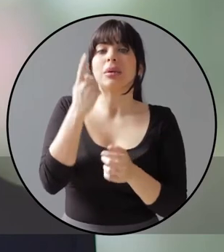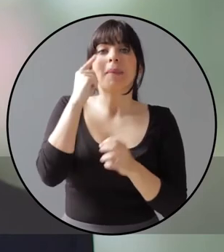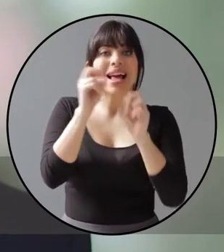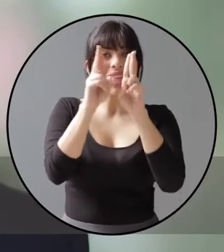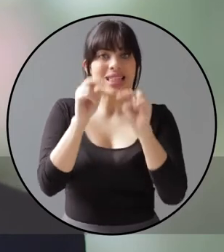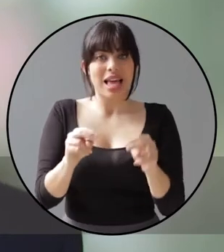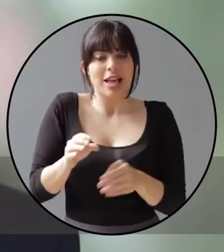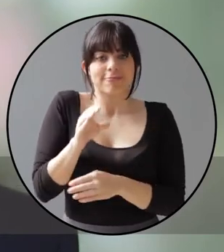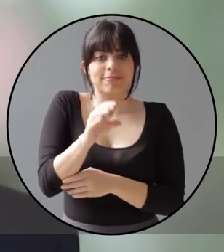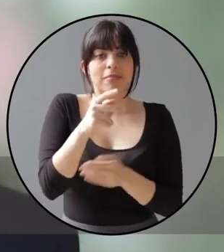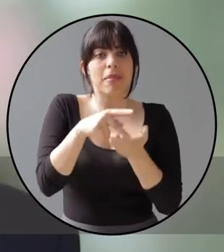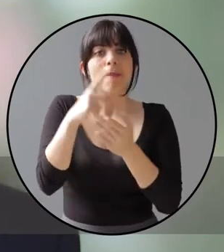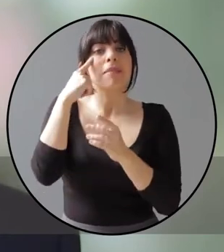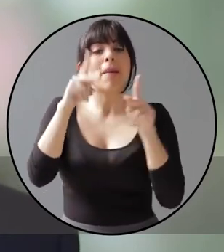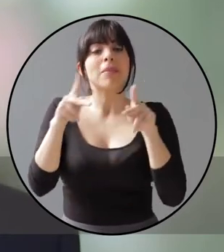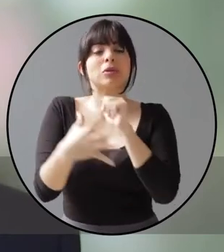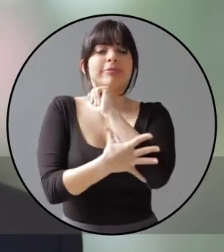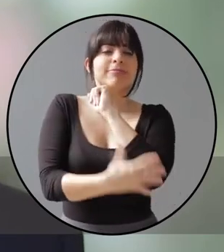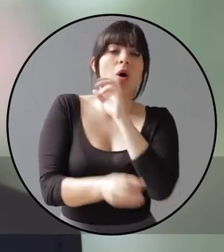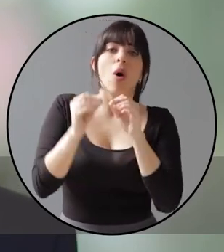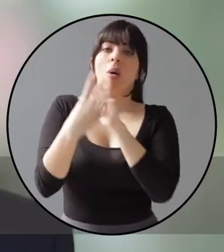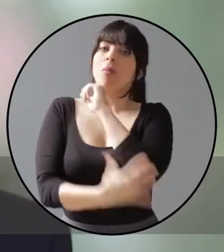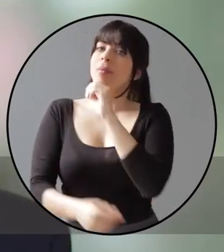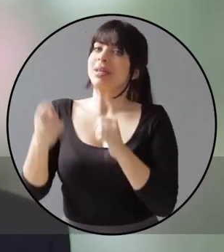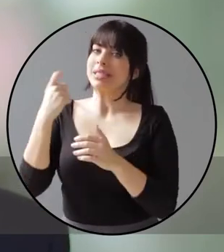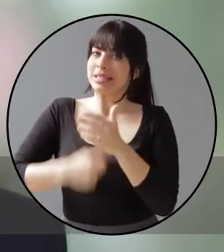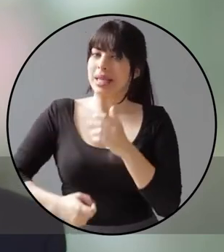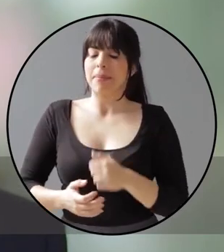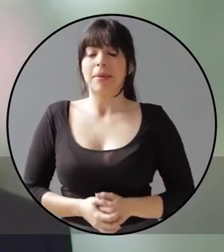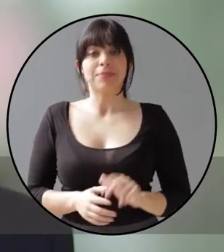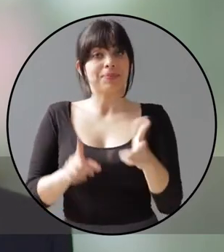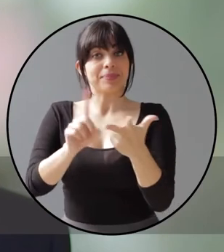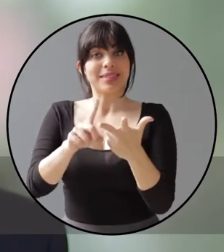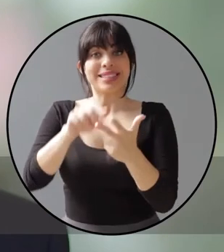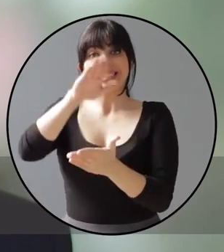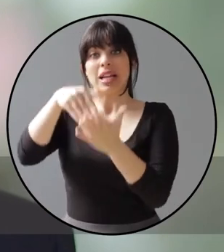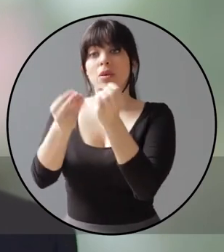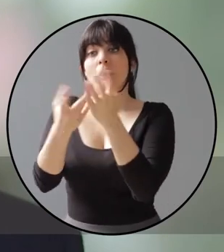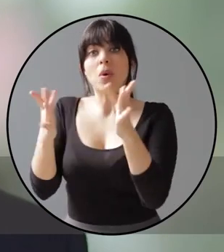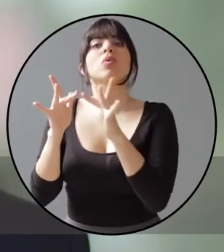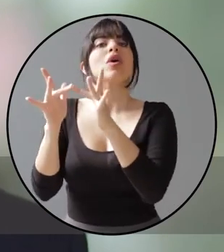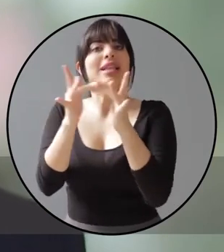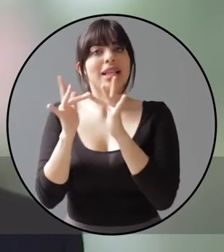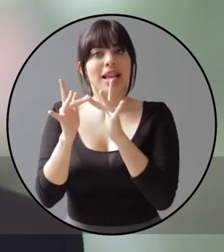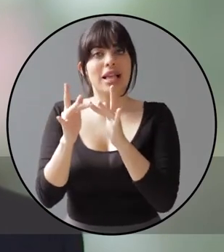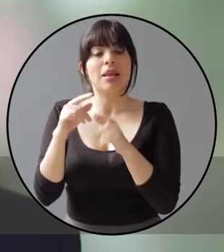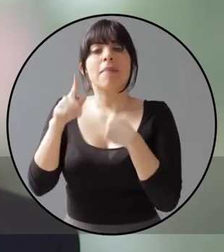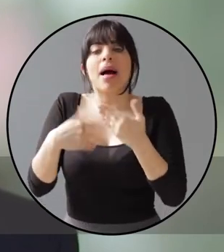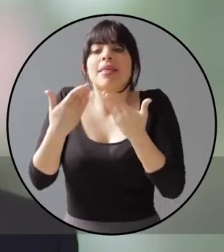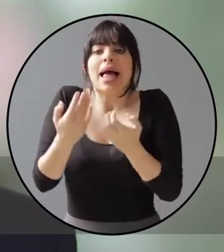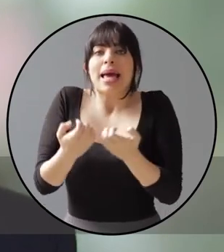subsidio de Internet a los hogares en pobreza y pobreza extrema. Tercero, centros públicos conectados.